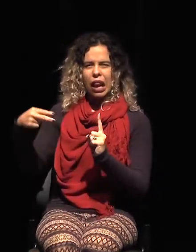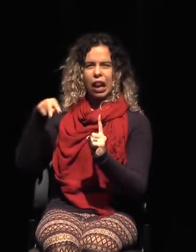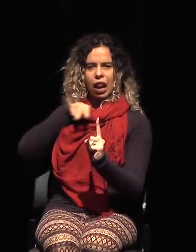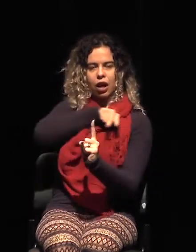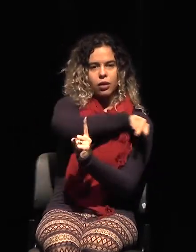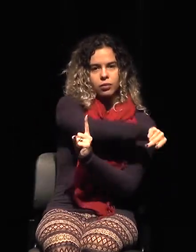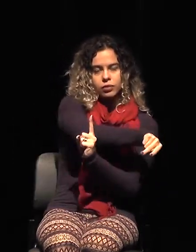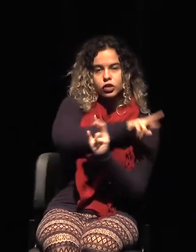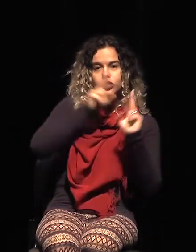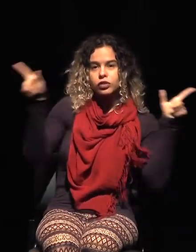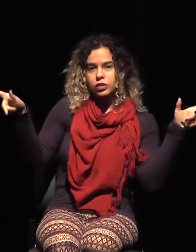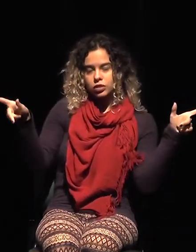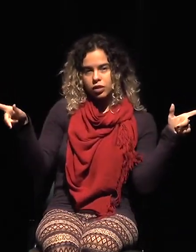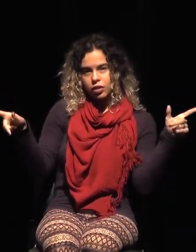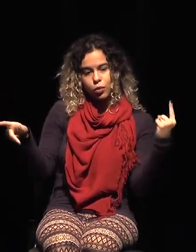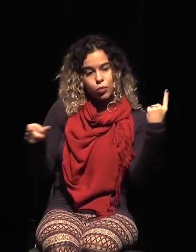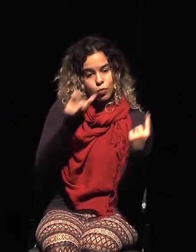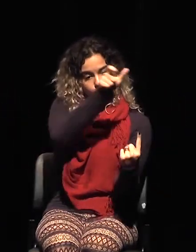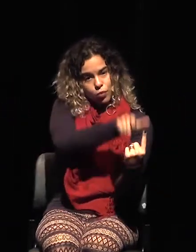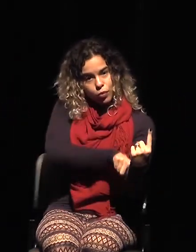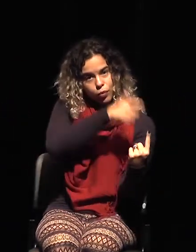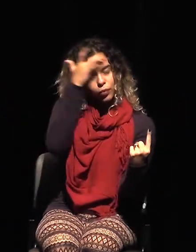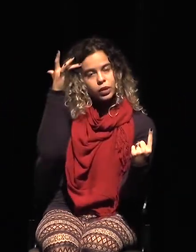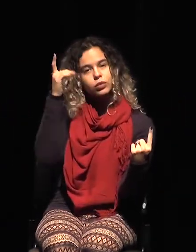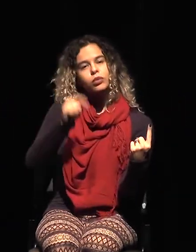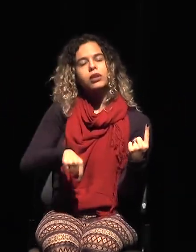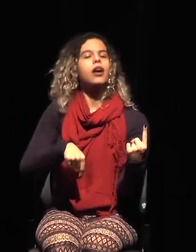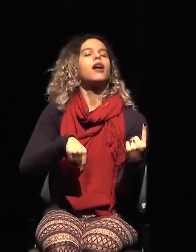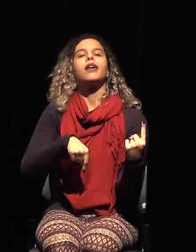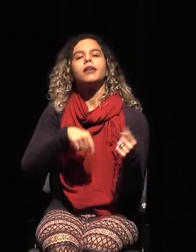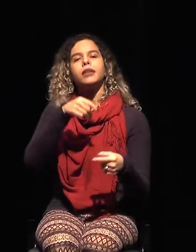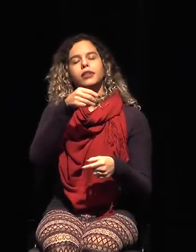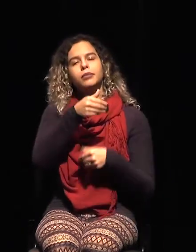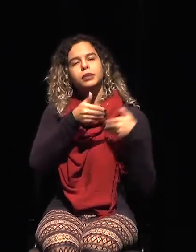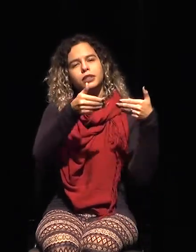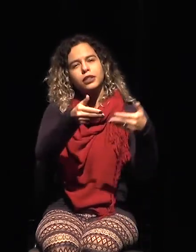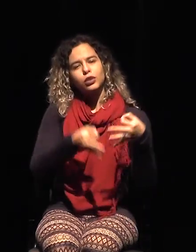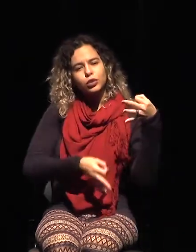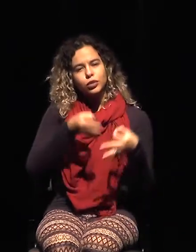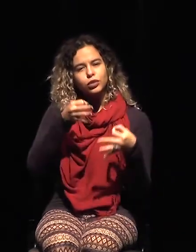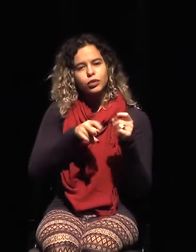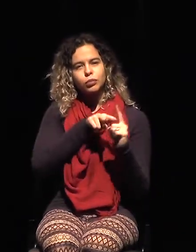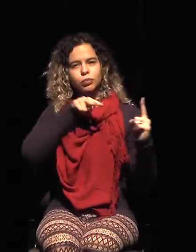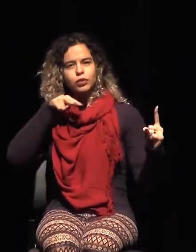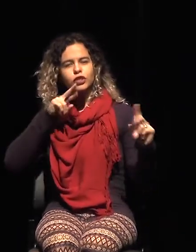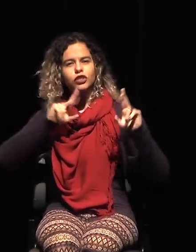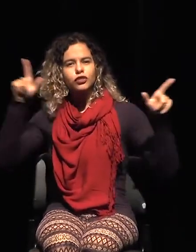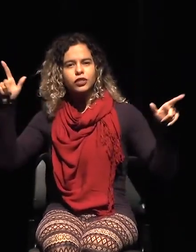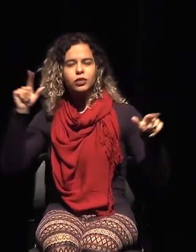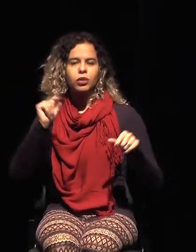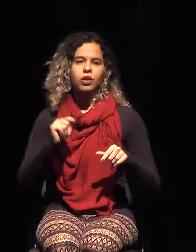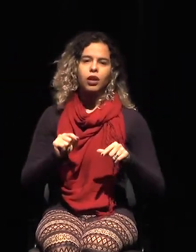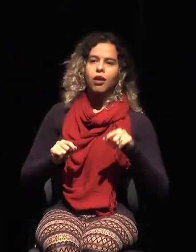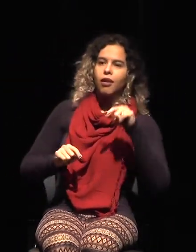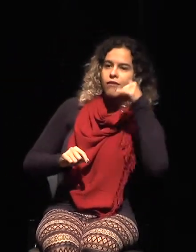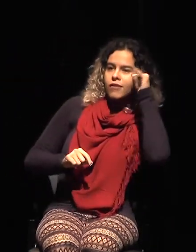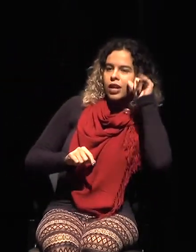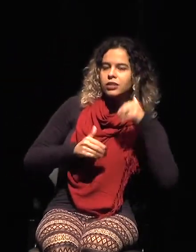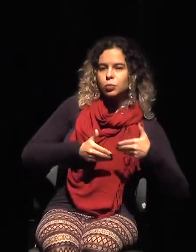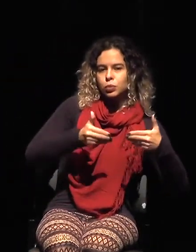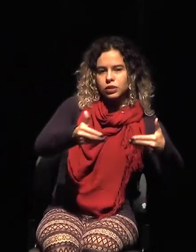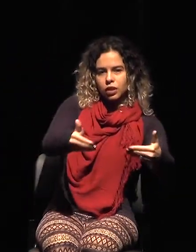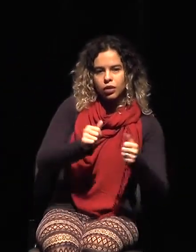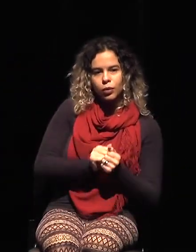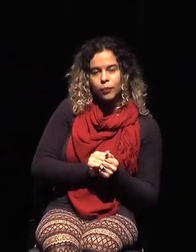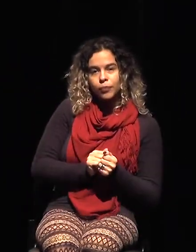persona del Ministerio de Justicia ve el mundo de una forma diferente del otro que es de Hacienda, que lo ve diferente del Ministerio